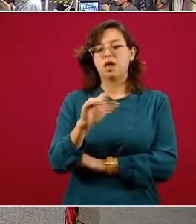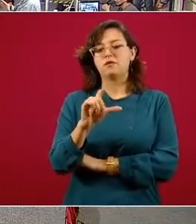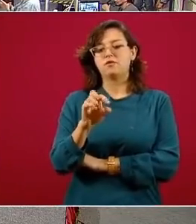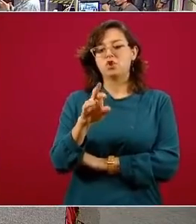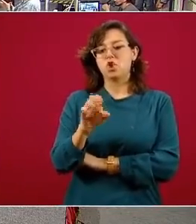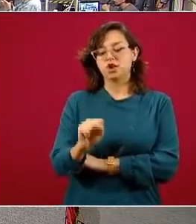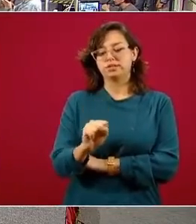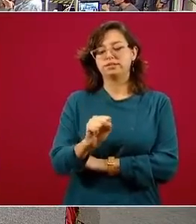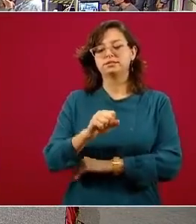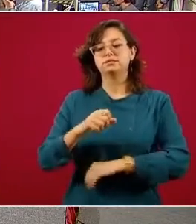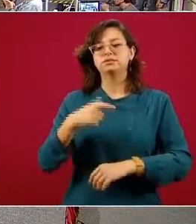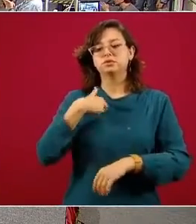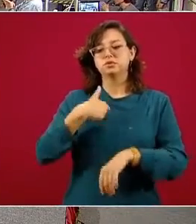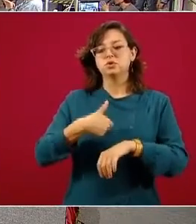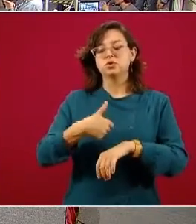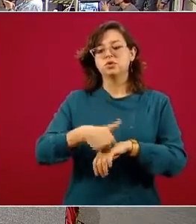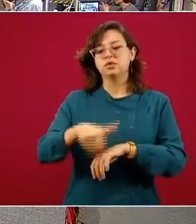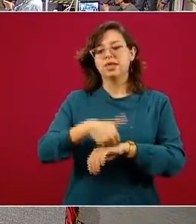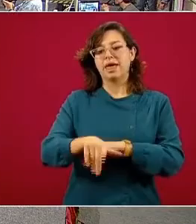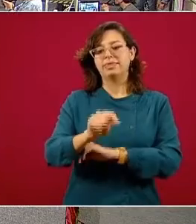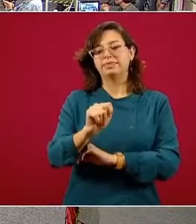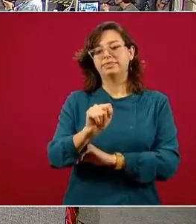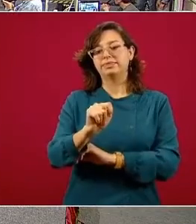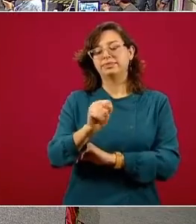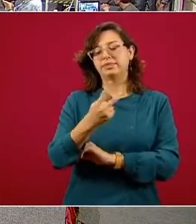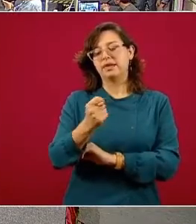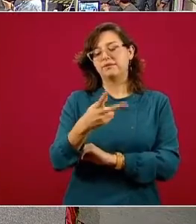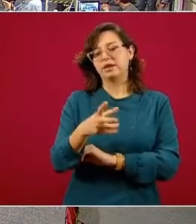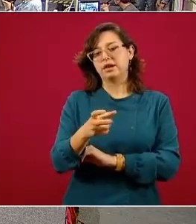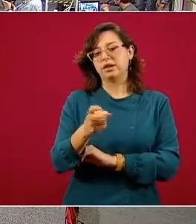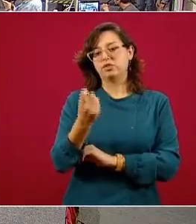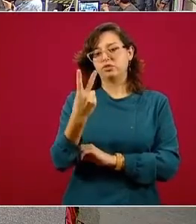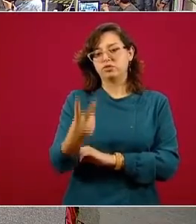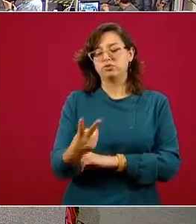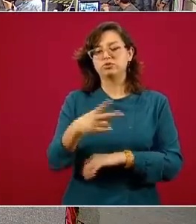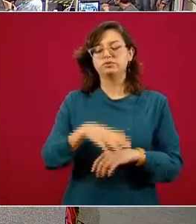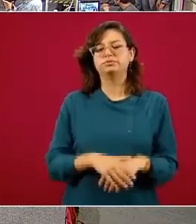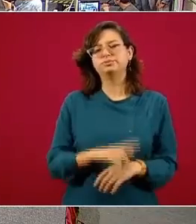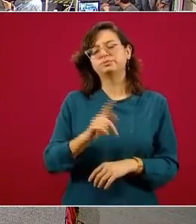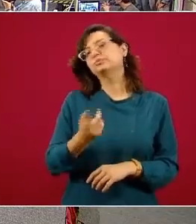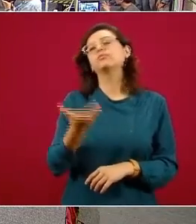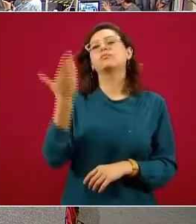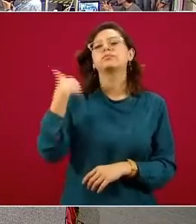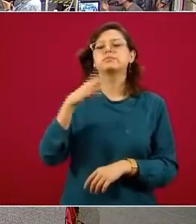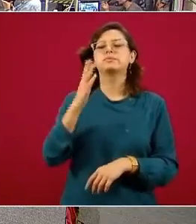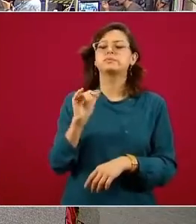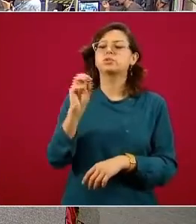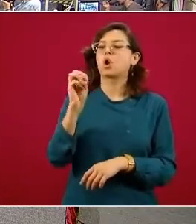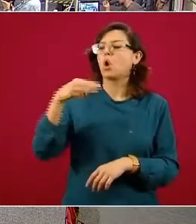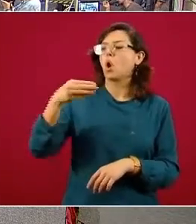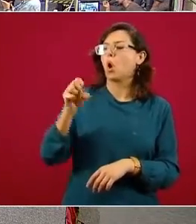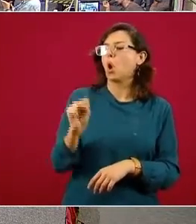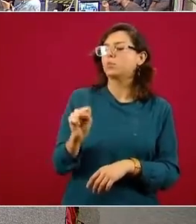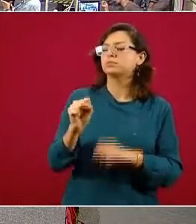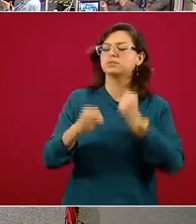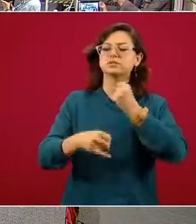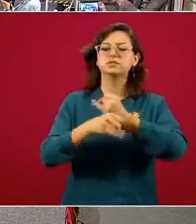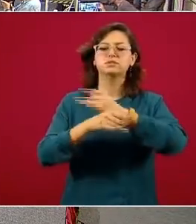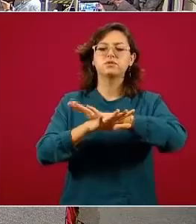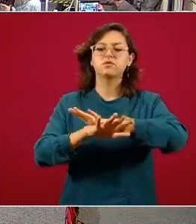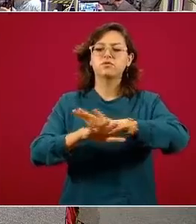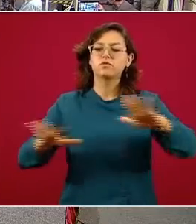preguntarle por una información que daba a conocer la Organización Mundial de la Salud hace unos días, en el sentido de que,